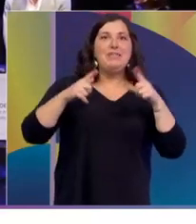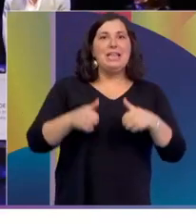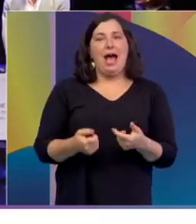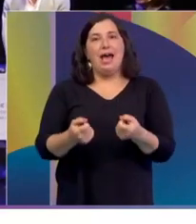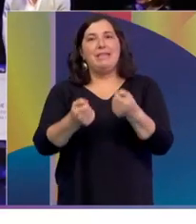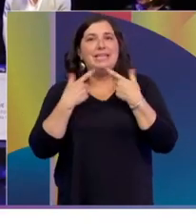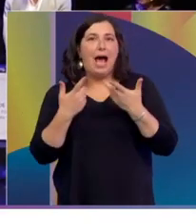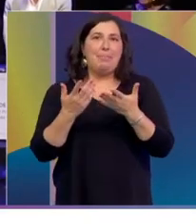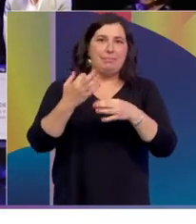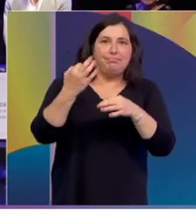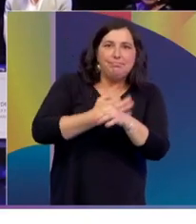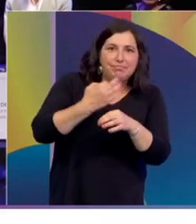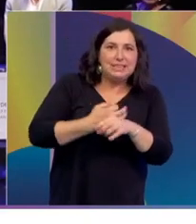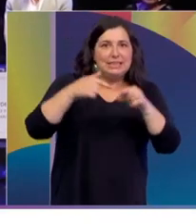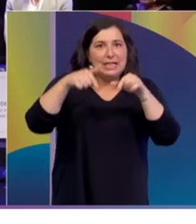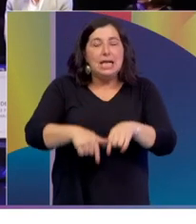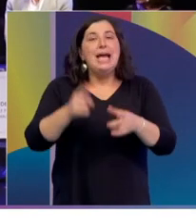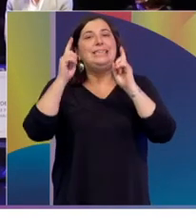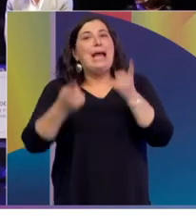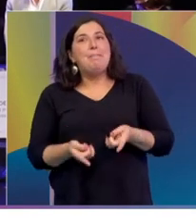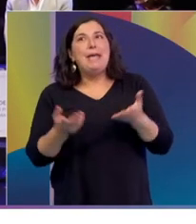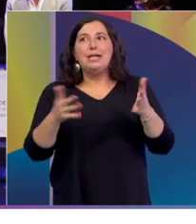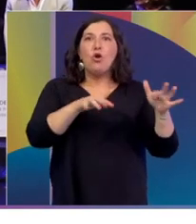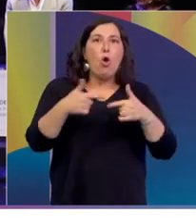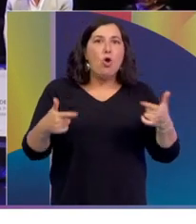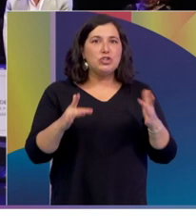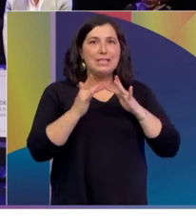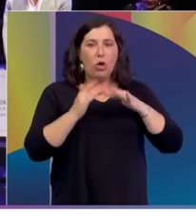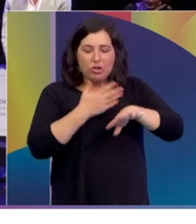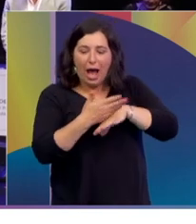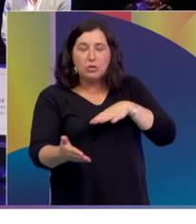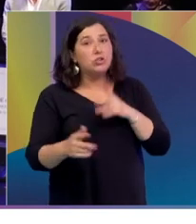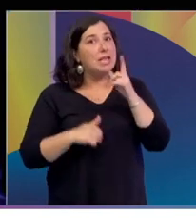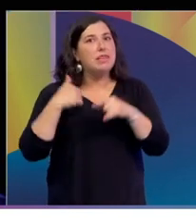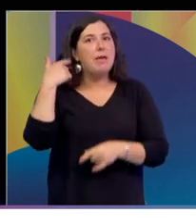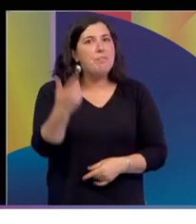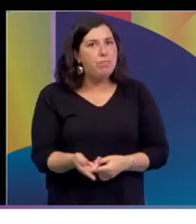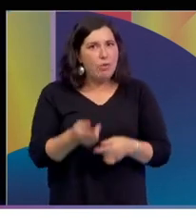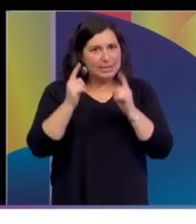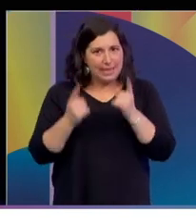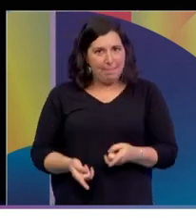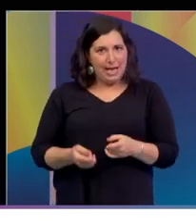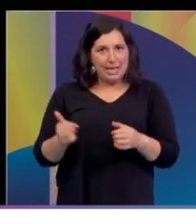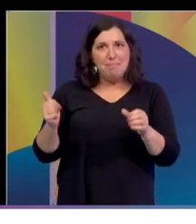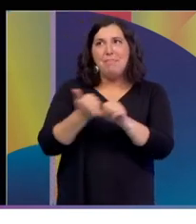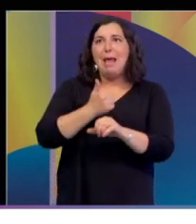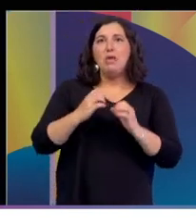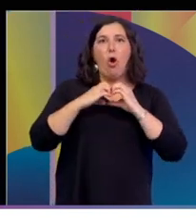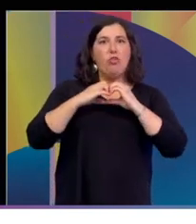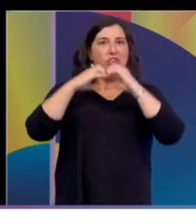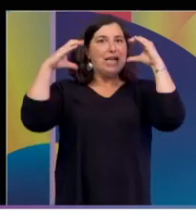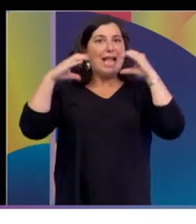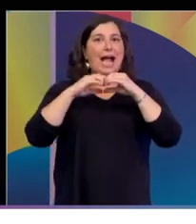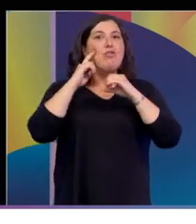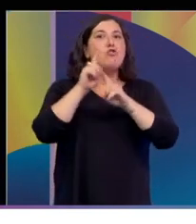cosas y nos siguen llegando ahora. después también, porque siempre ha pasado con el premio destacado, que no solamente termina el día de la gala, el día que se